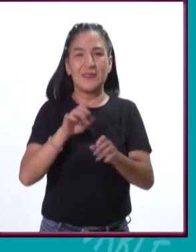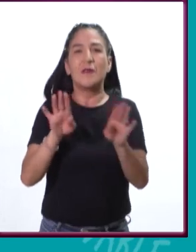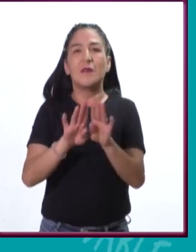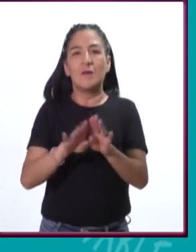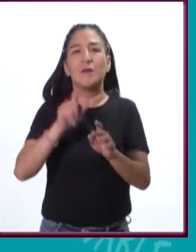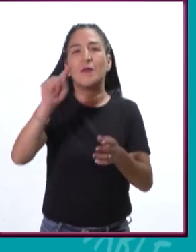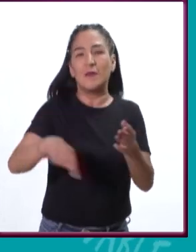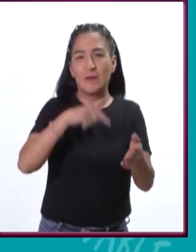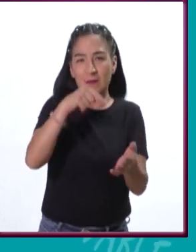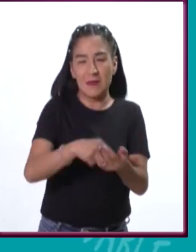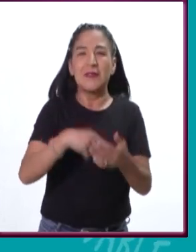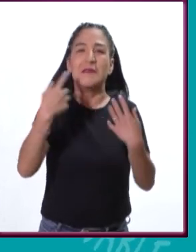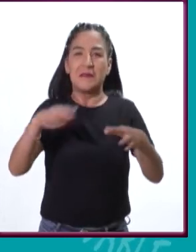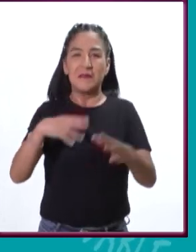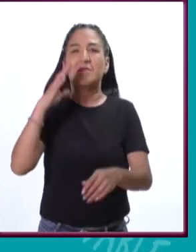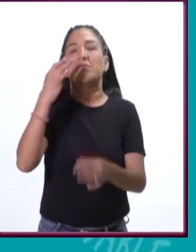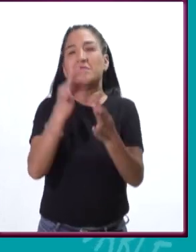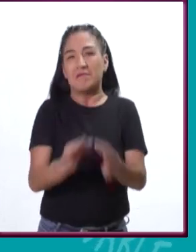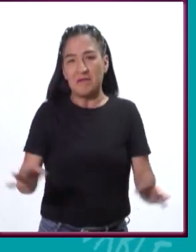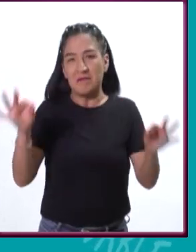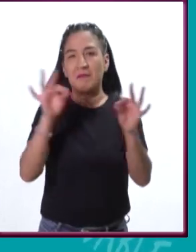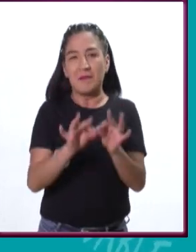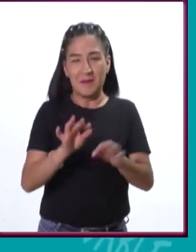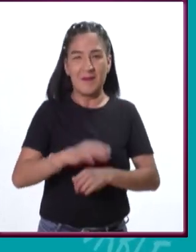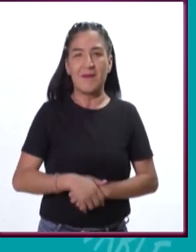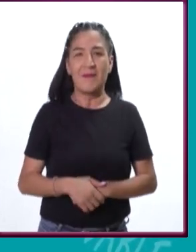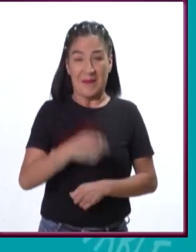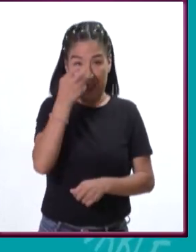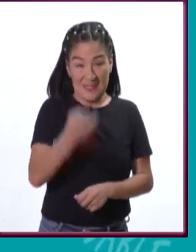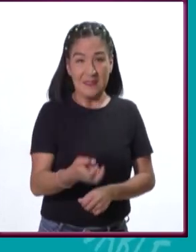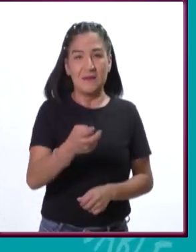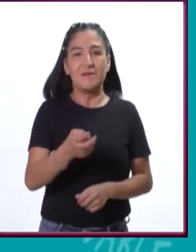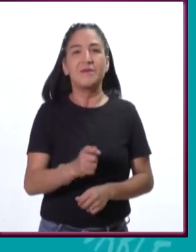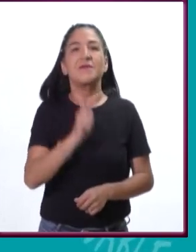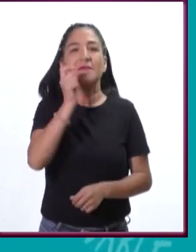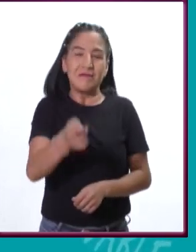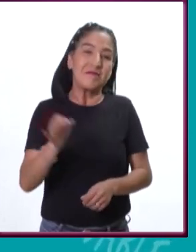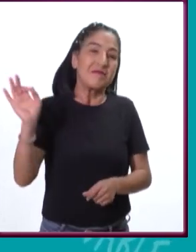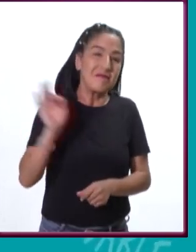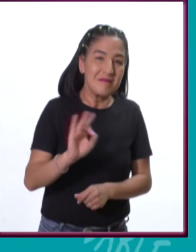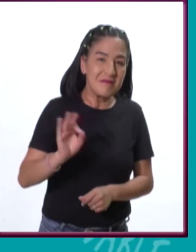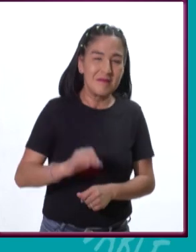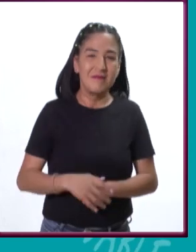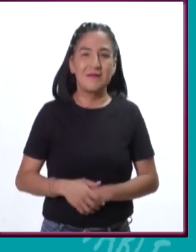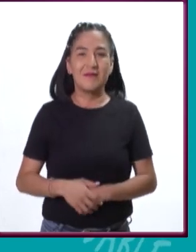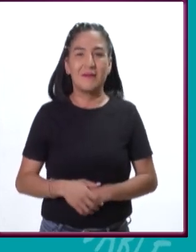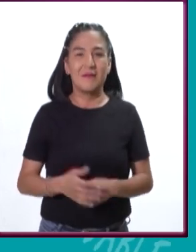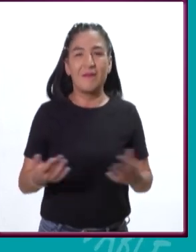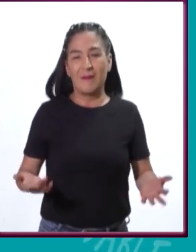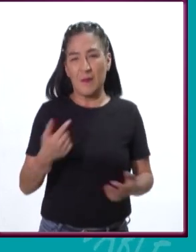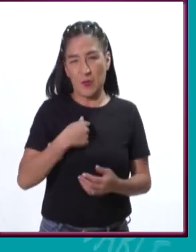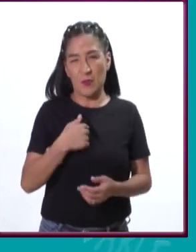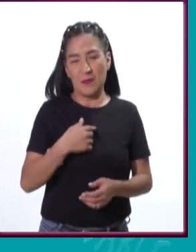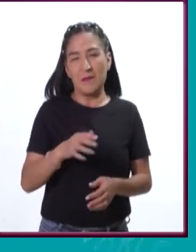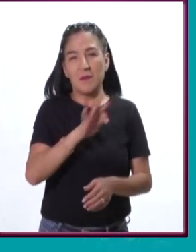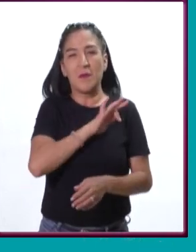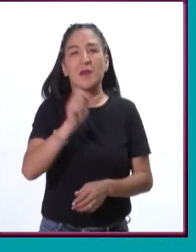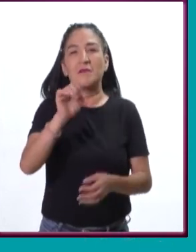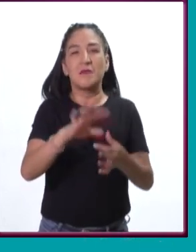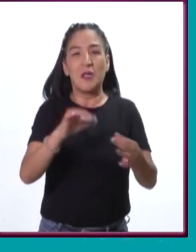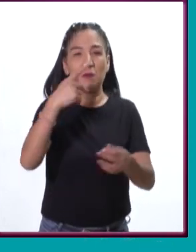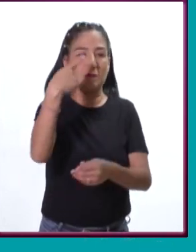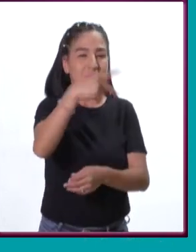se estaba empezando a dar, de atraer a los turistas mexicanos y a los de afuera también, a que vayan y